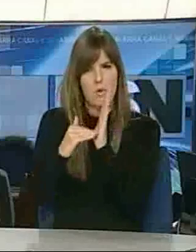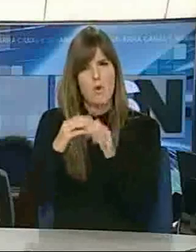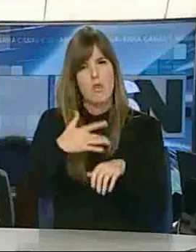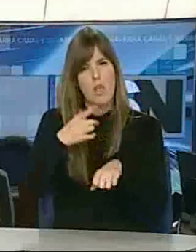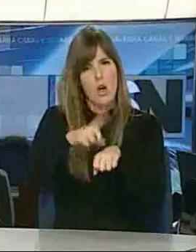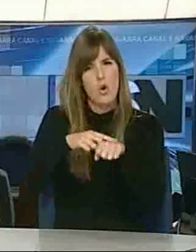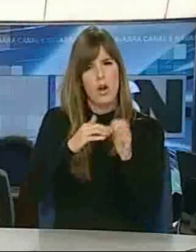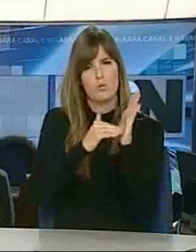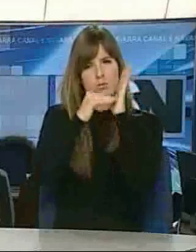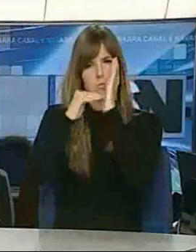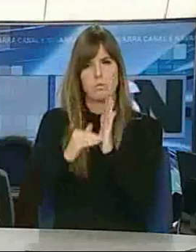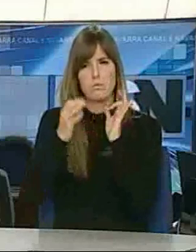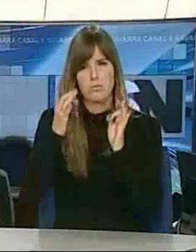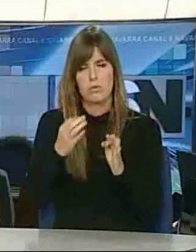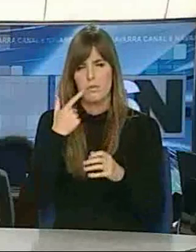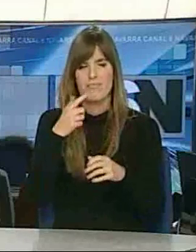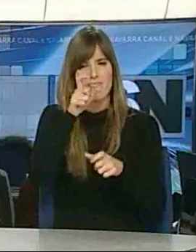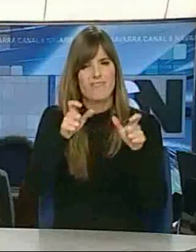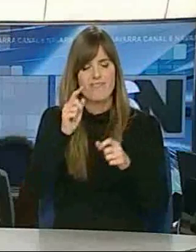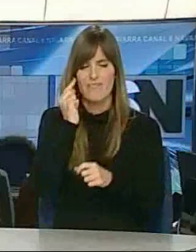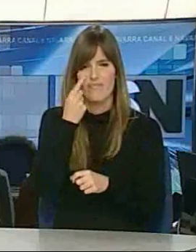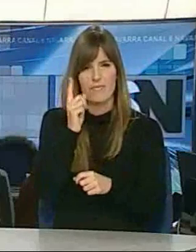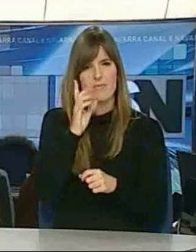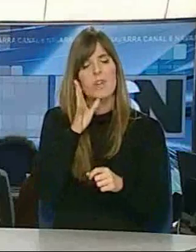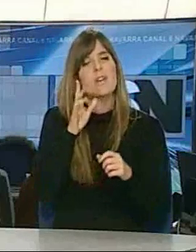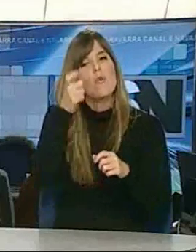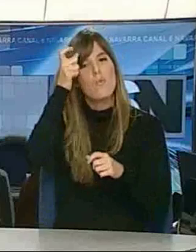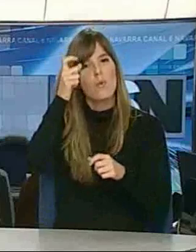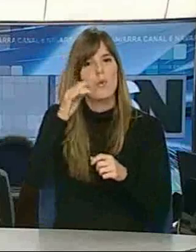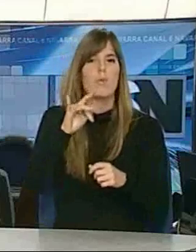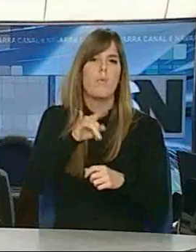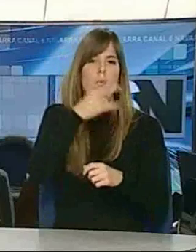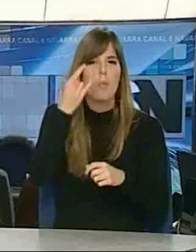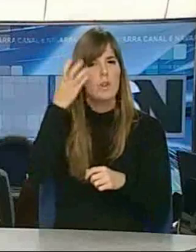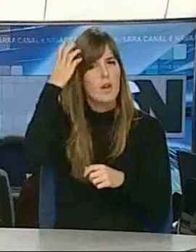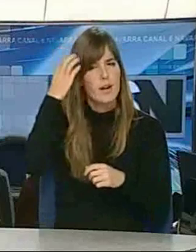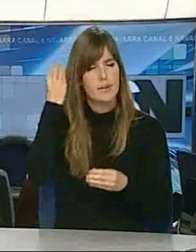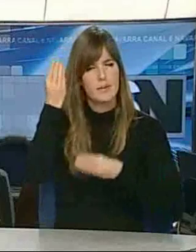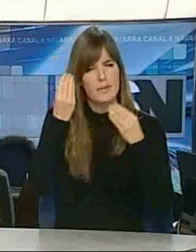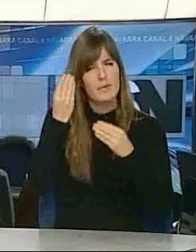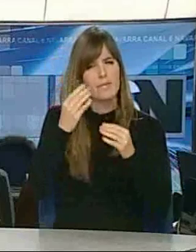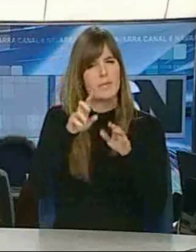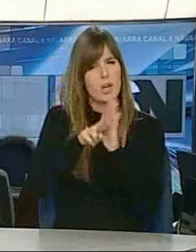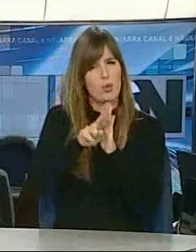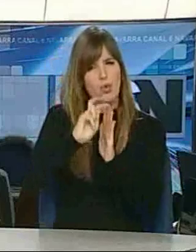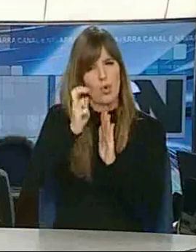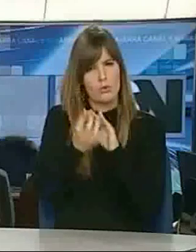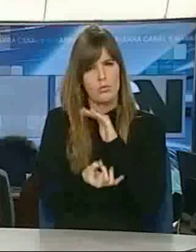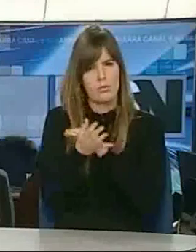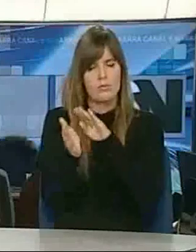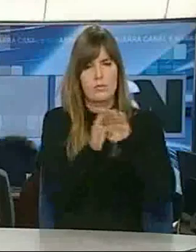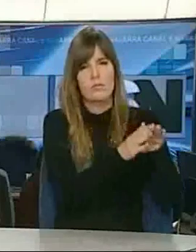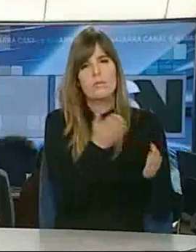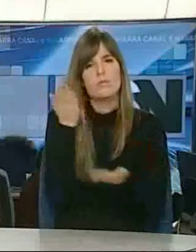funcionaban lo suficiente, en Puente La Reina han pasado a la acción. Teníamos que darle una vuelta y dar más servicio, porque se puede